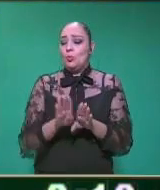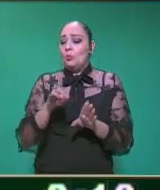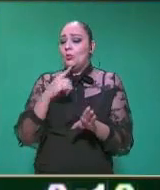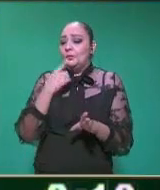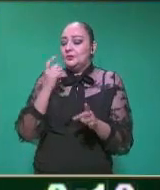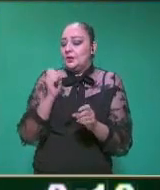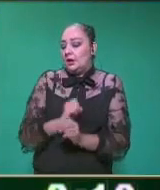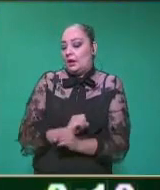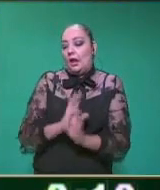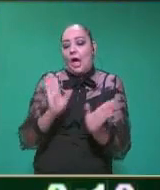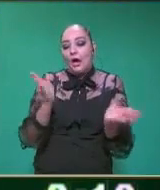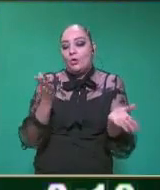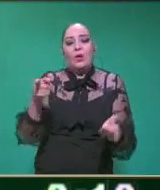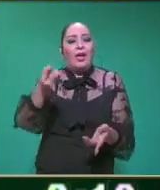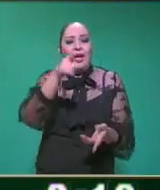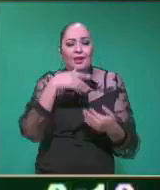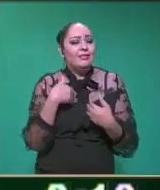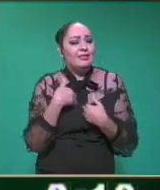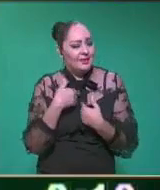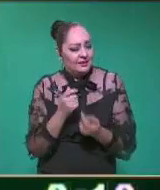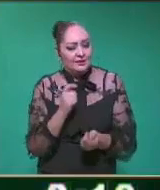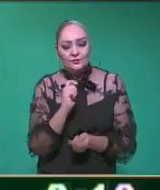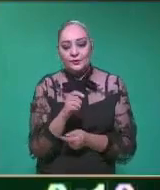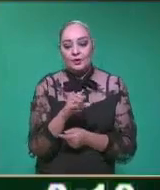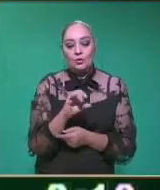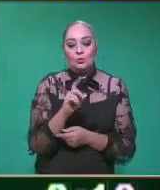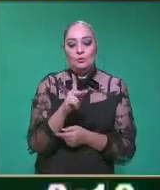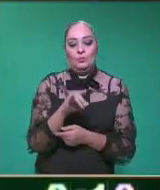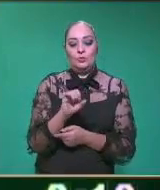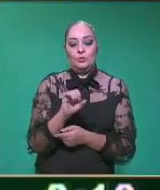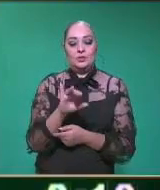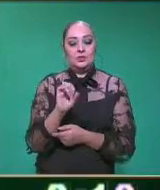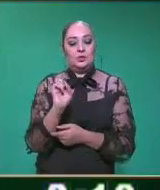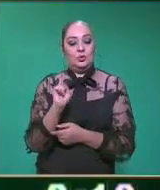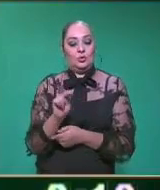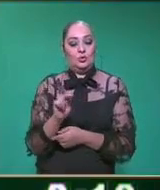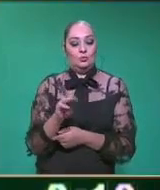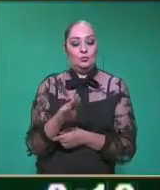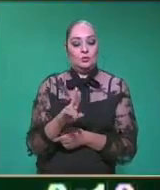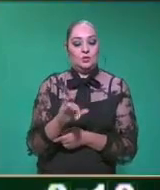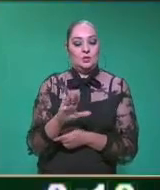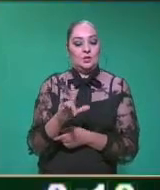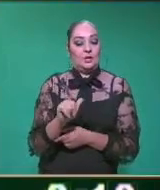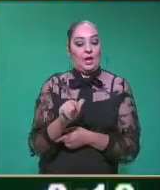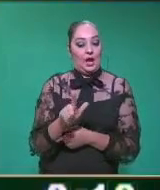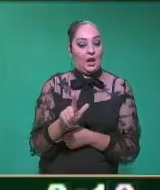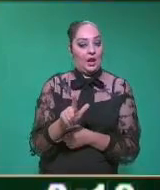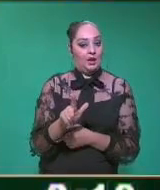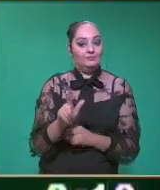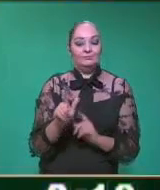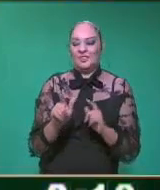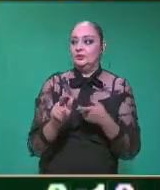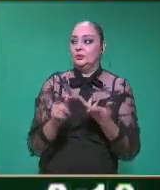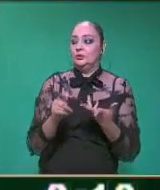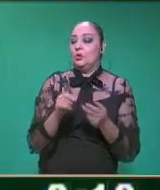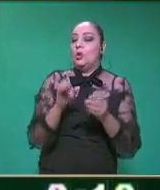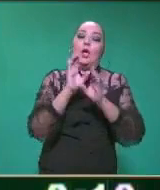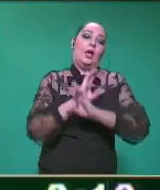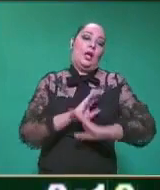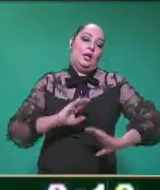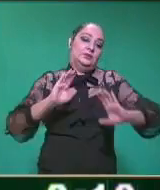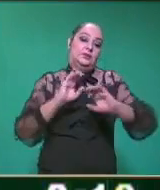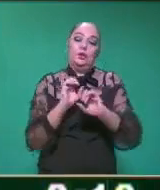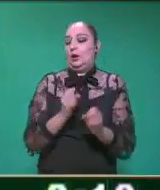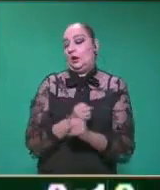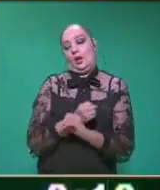claras una composición musical? La composición musical es una canción de una pieza, obviamente de